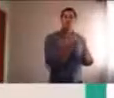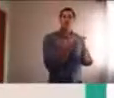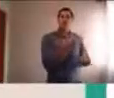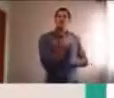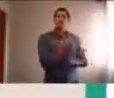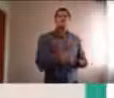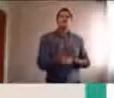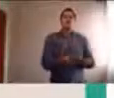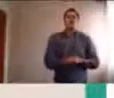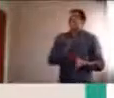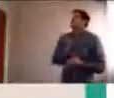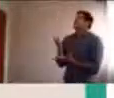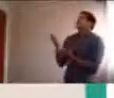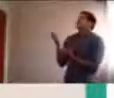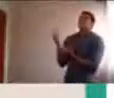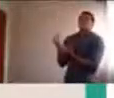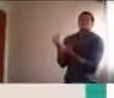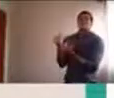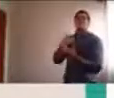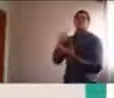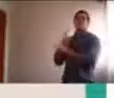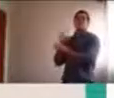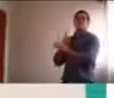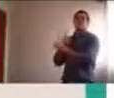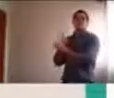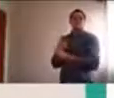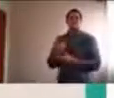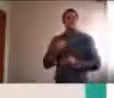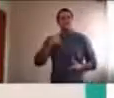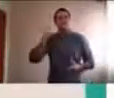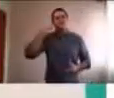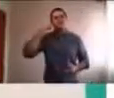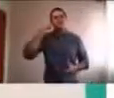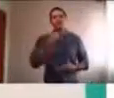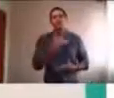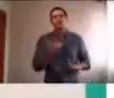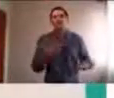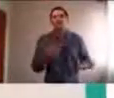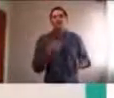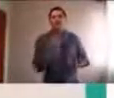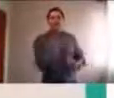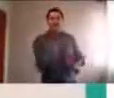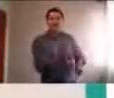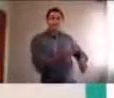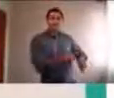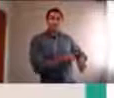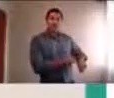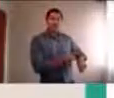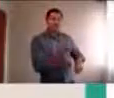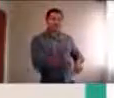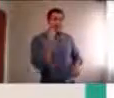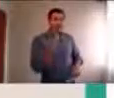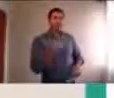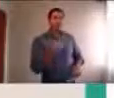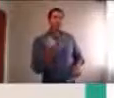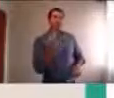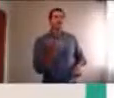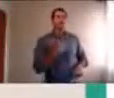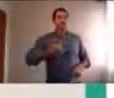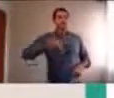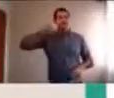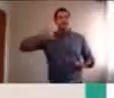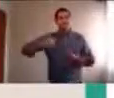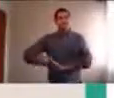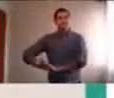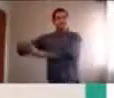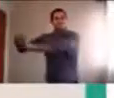hablar, y, y pienso que es porque, es, tal vez como el momento, en el día, en donde ven que estamos disponibles, porque,